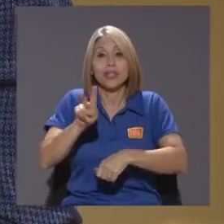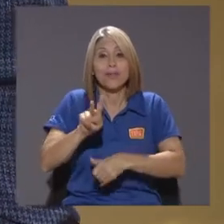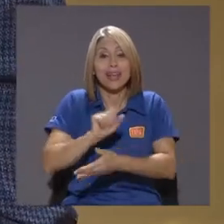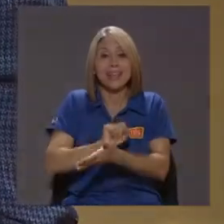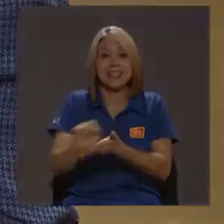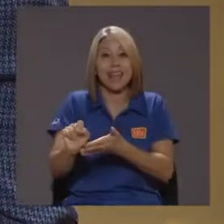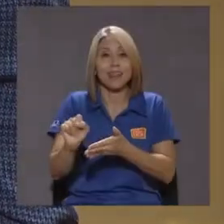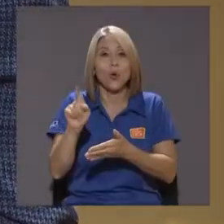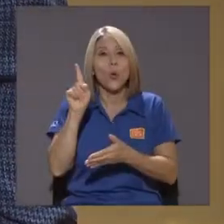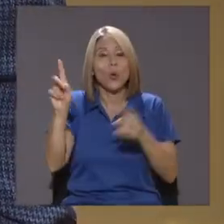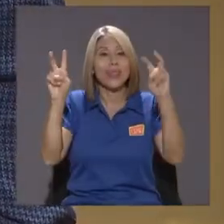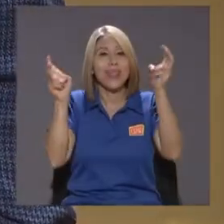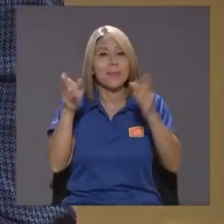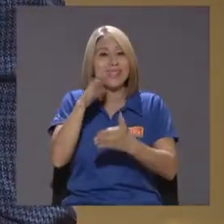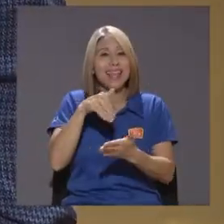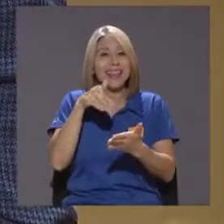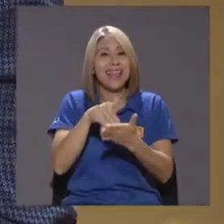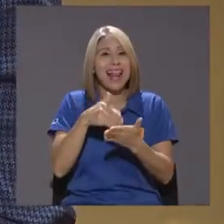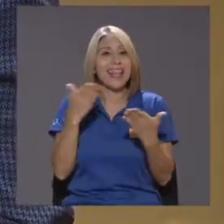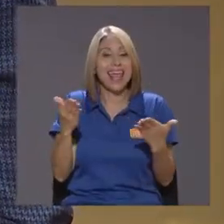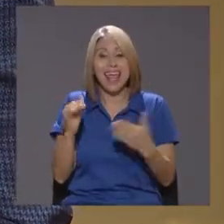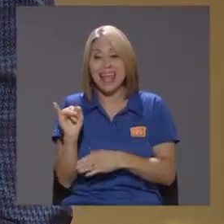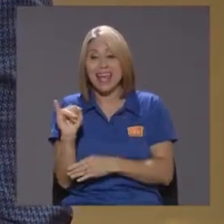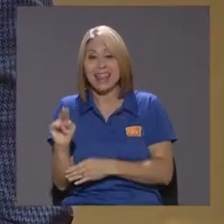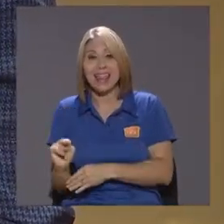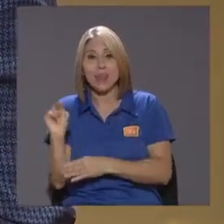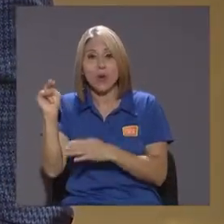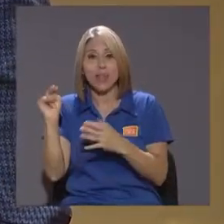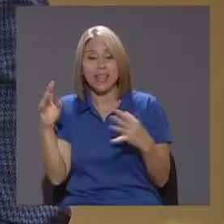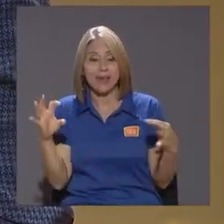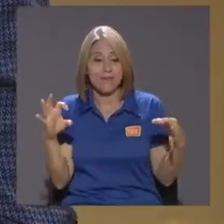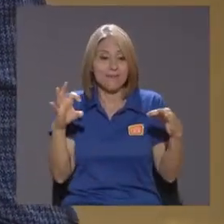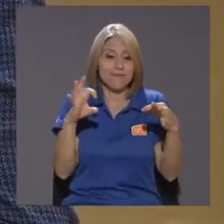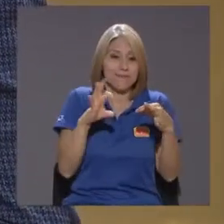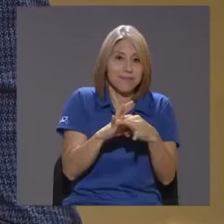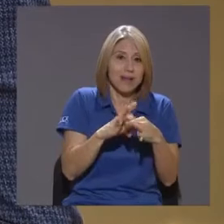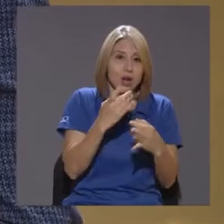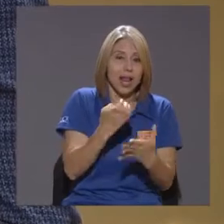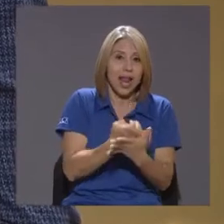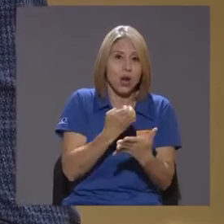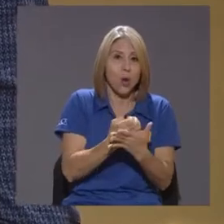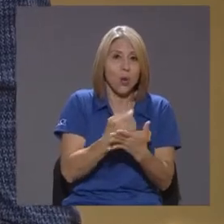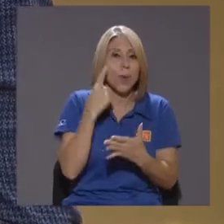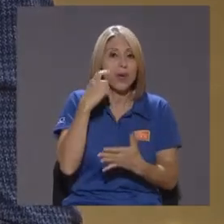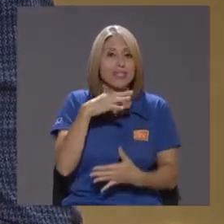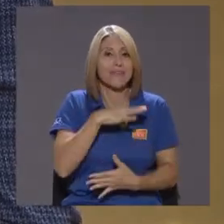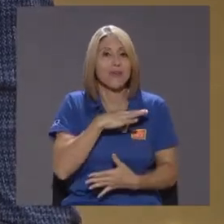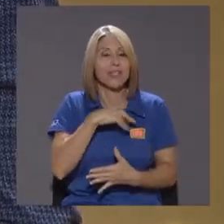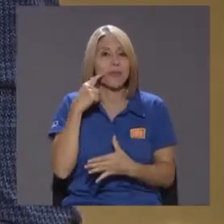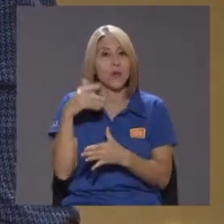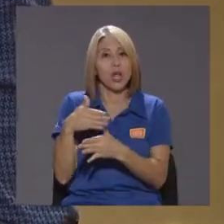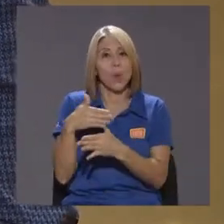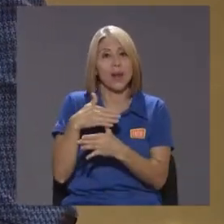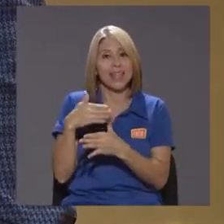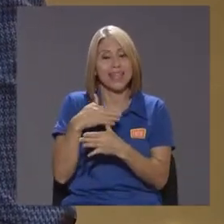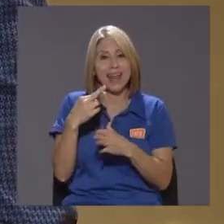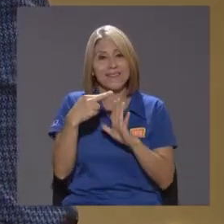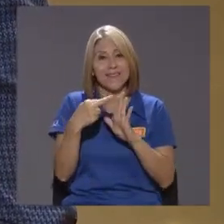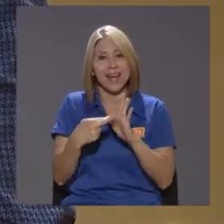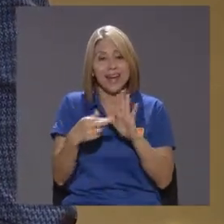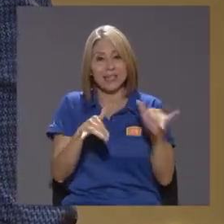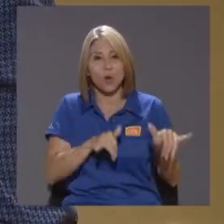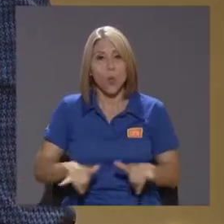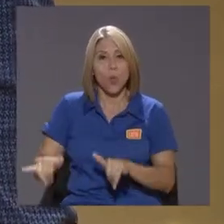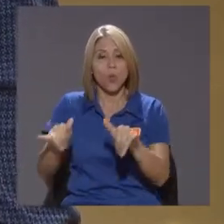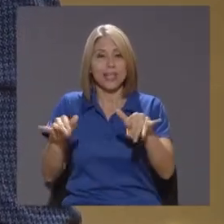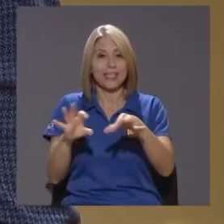integración De Irlanda del norte Con Irlanda En el aspecto económico Que se favorece Porque compartían Reglas comunes En la Unión Europea